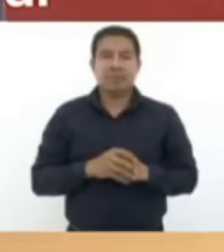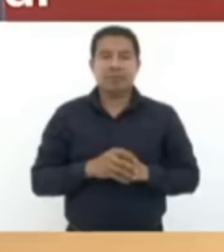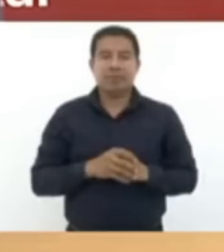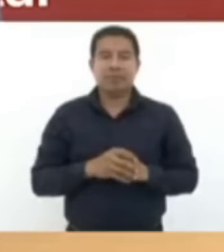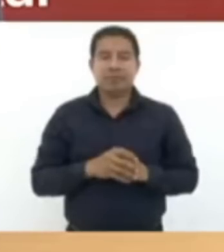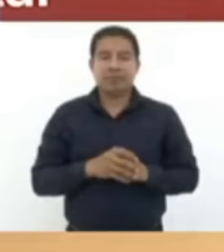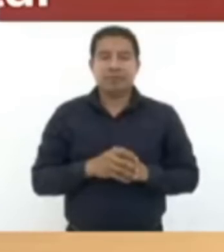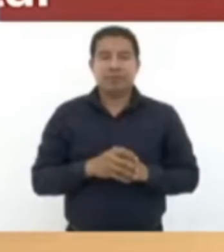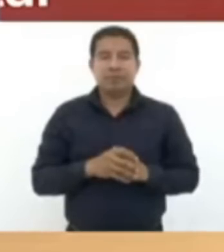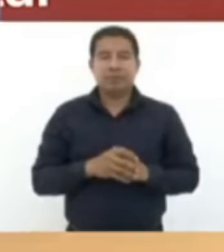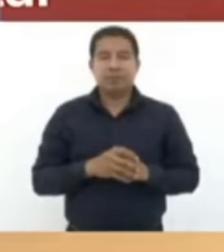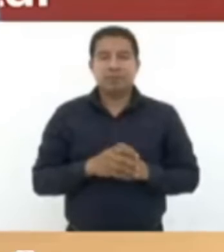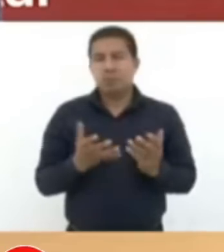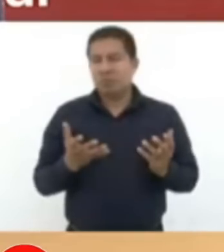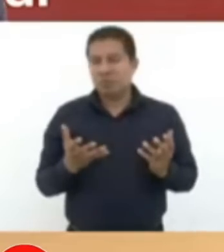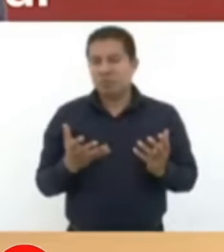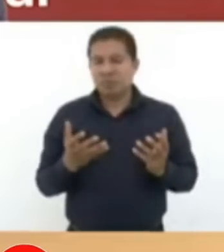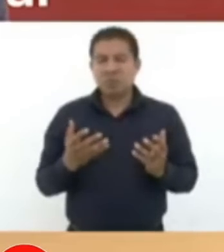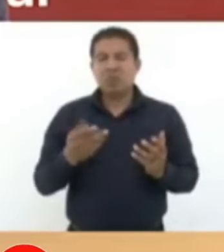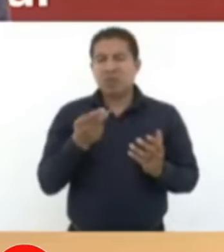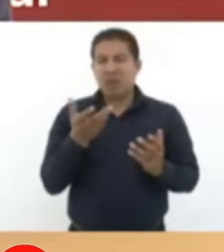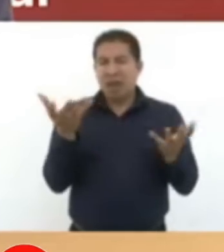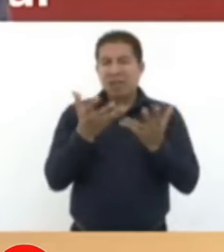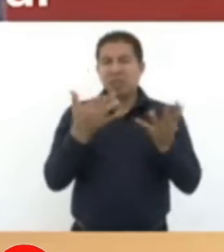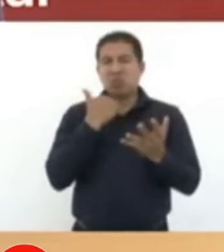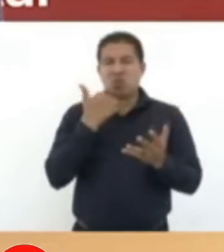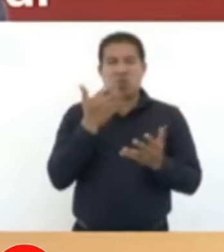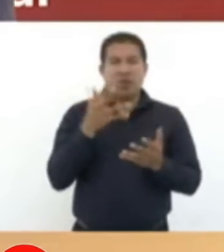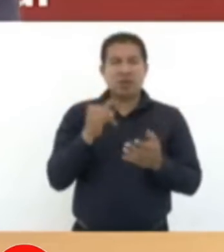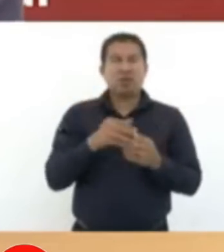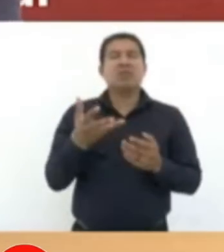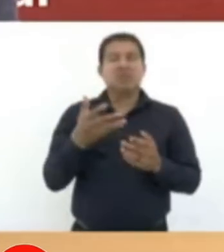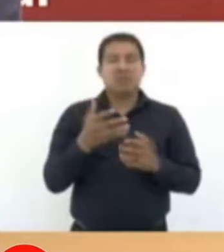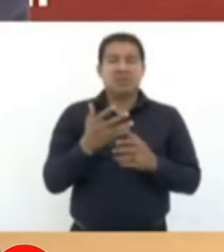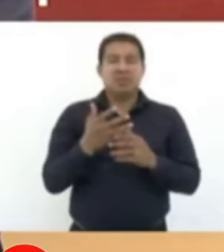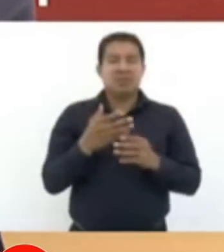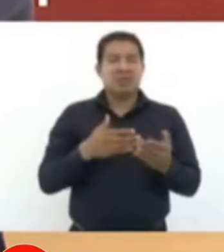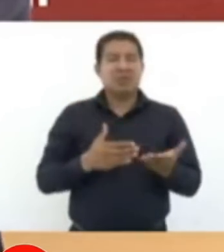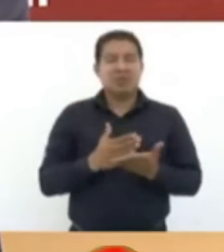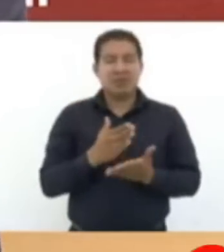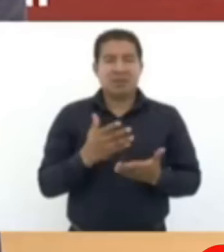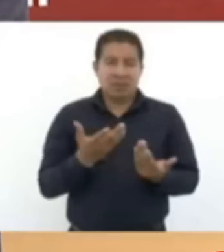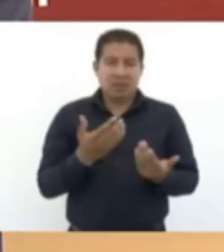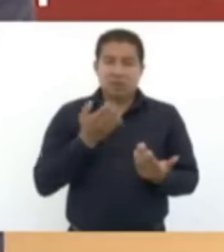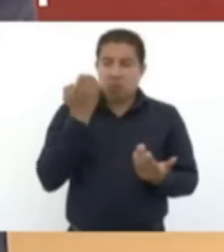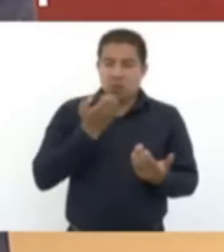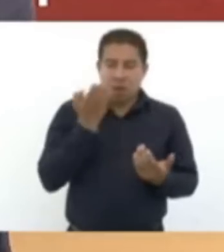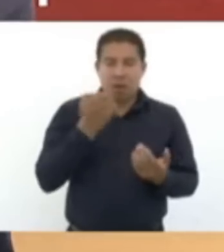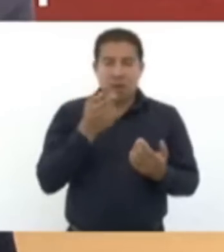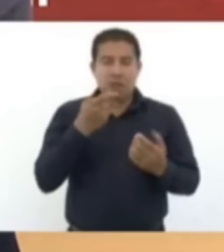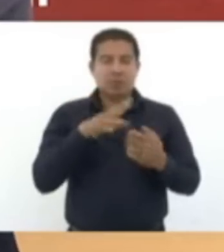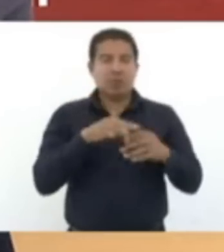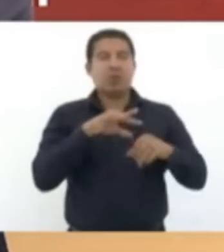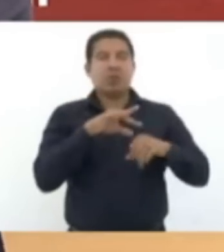Y que ocasionó esa política de que no abrían escuelas de medicinas o